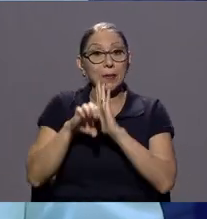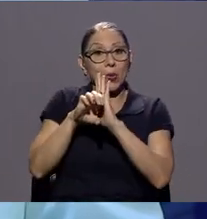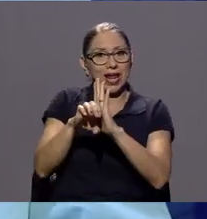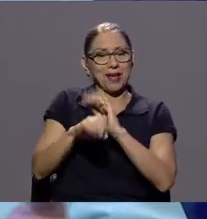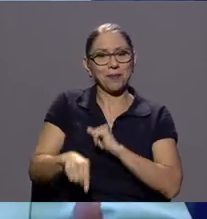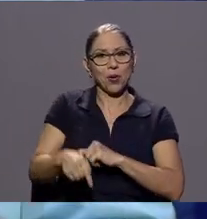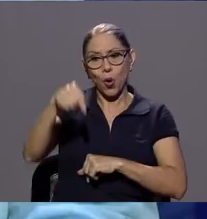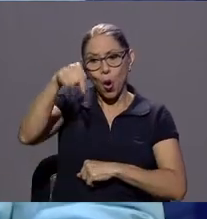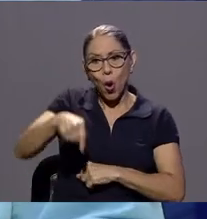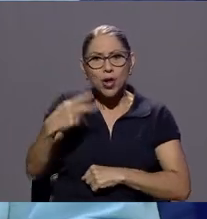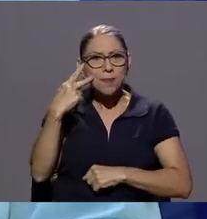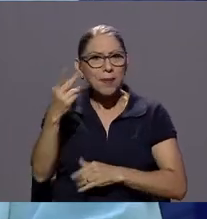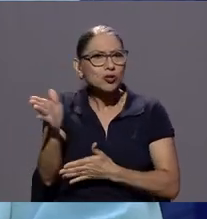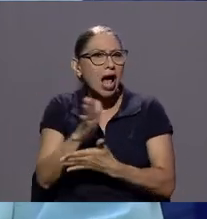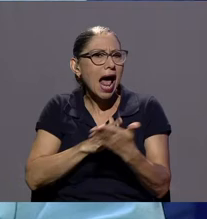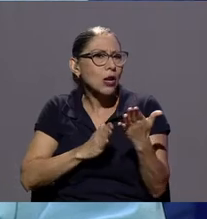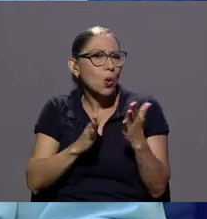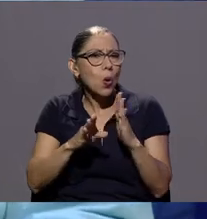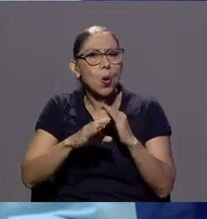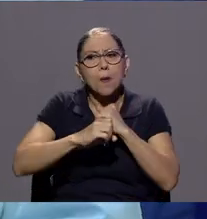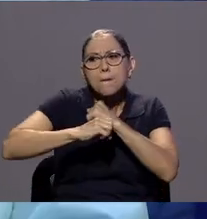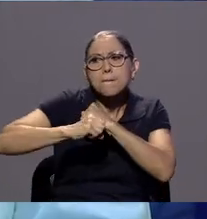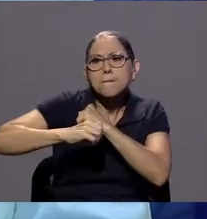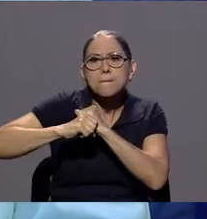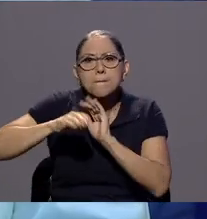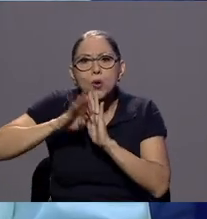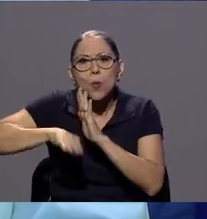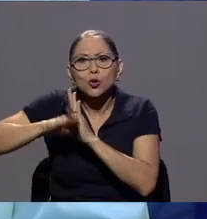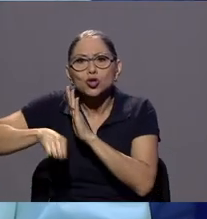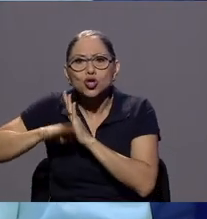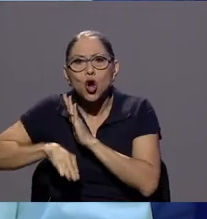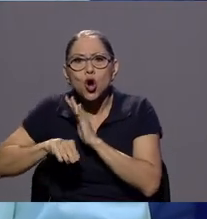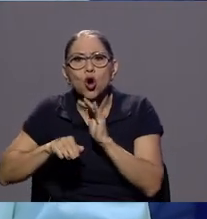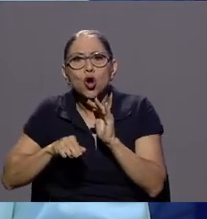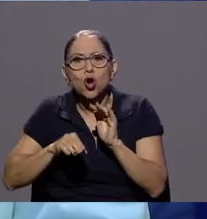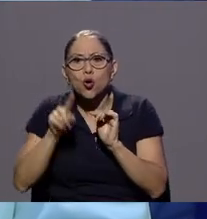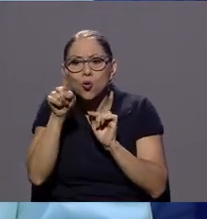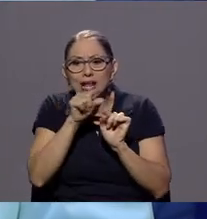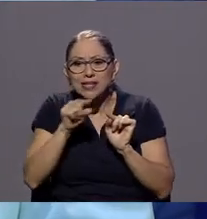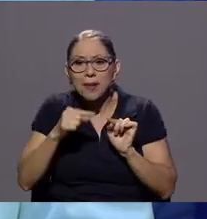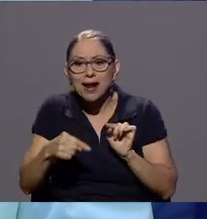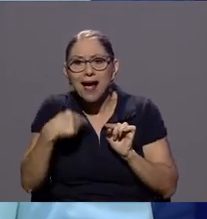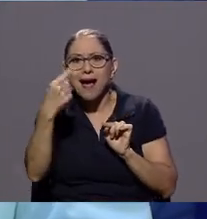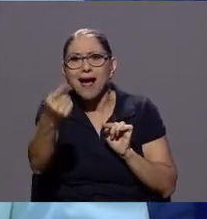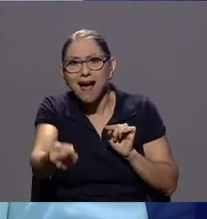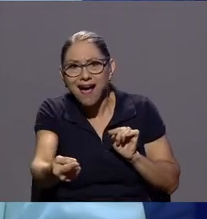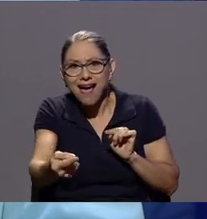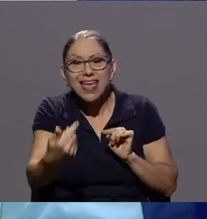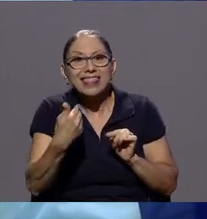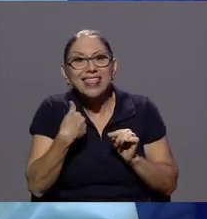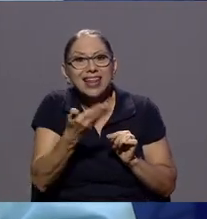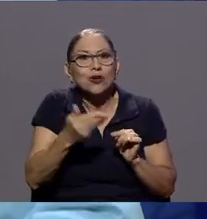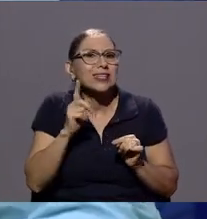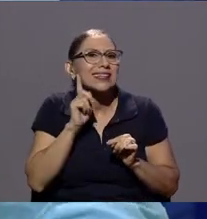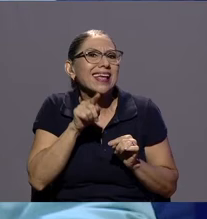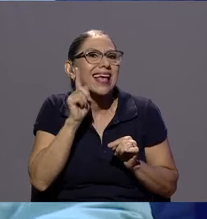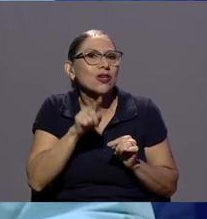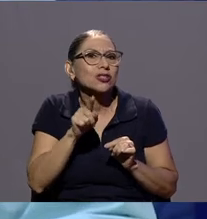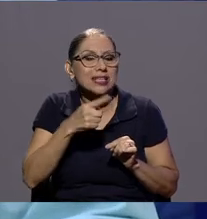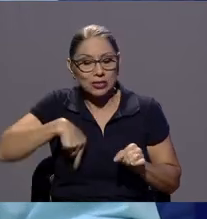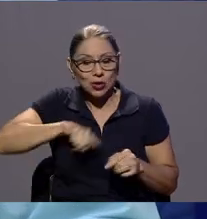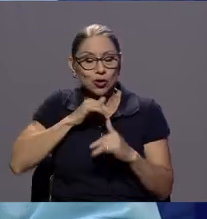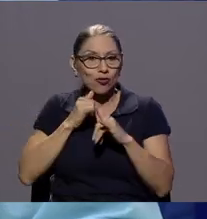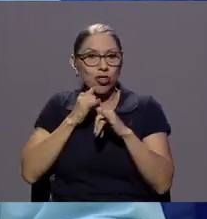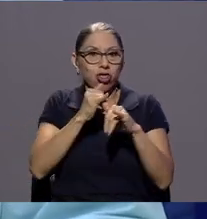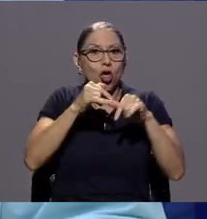está abierta durante toda la semana tiene elementos engañosos la denunciamos hoy y resulta que dentro de un año la dirección de